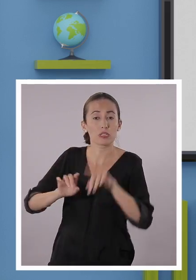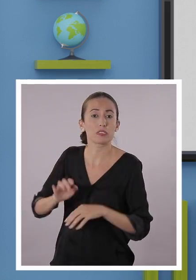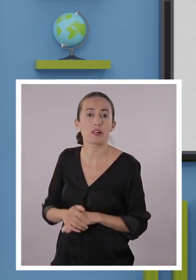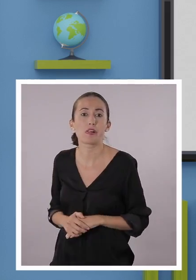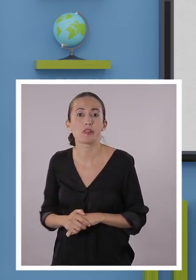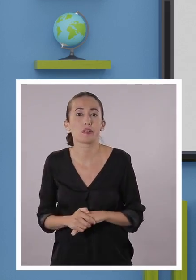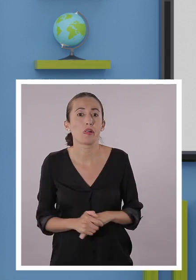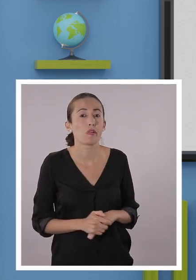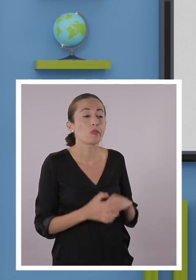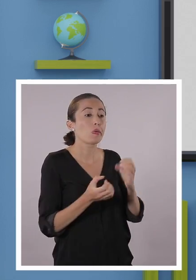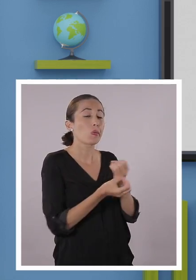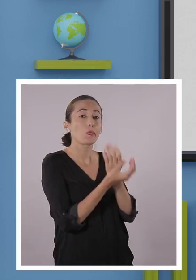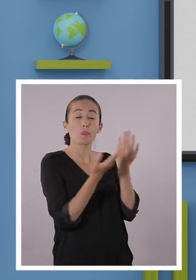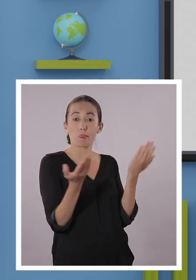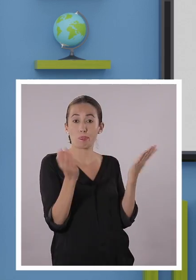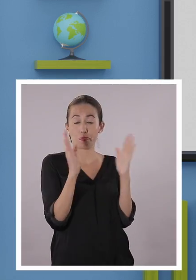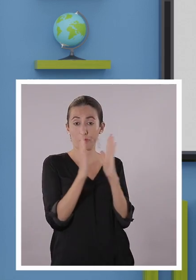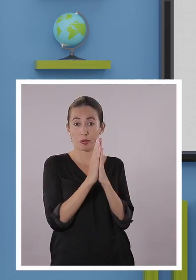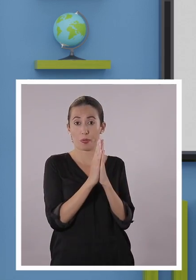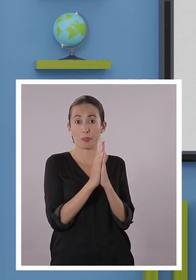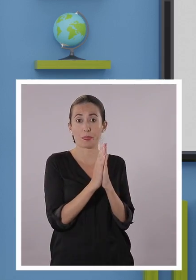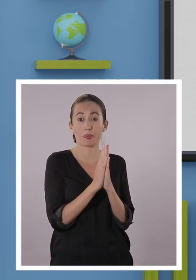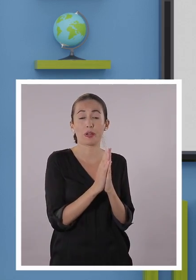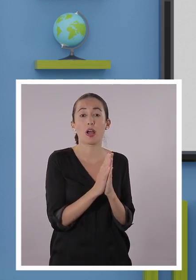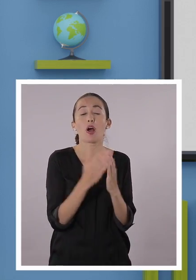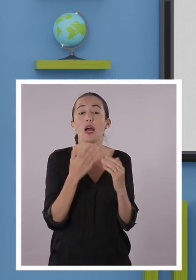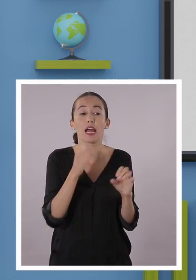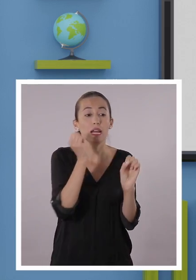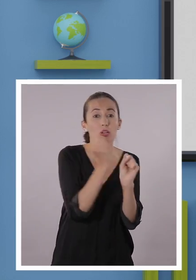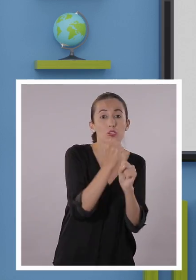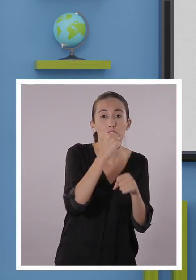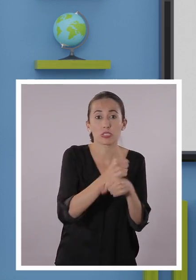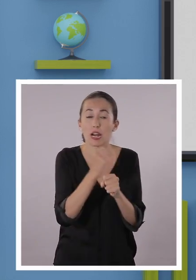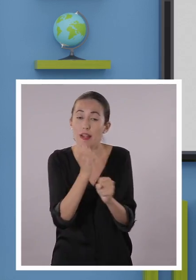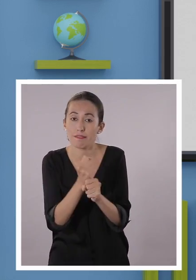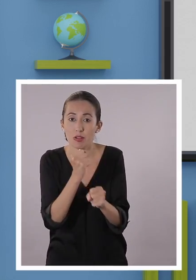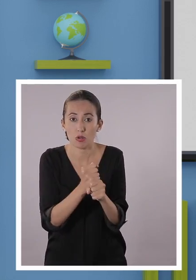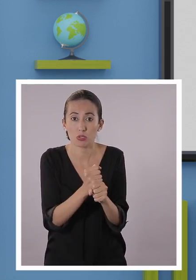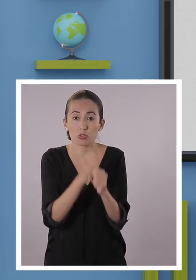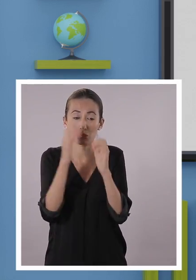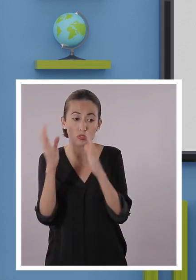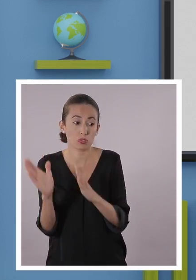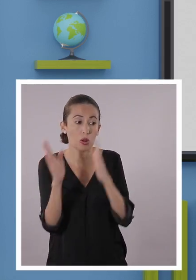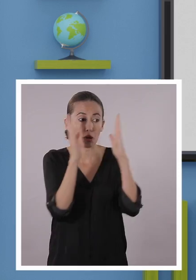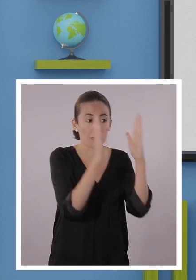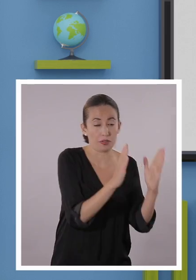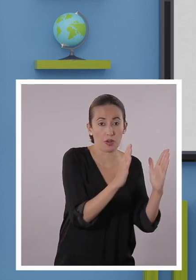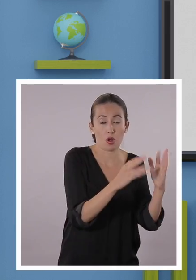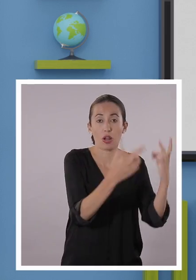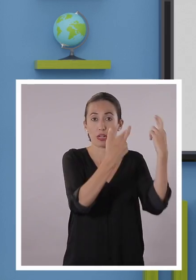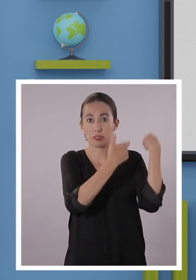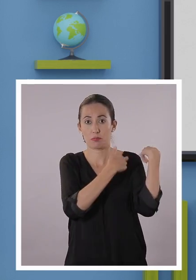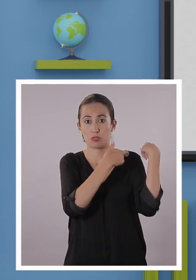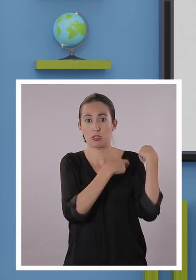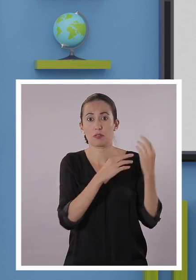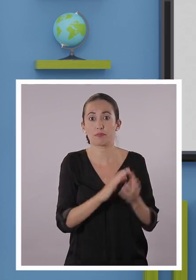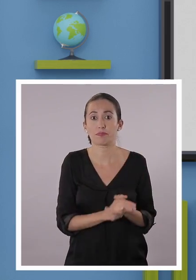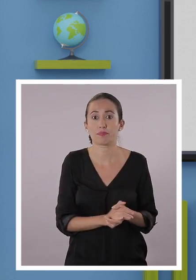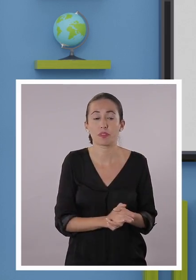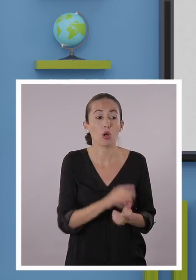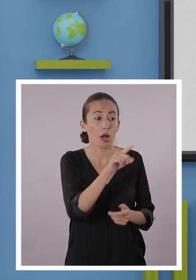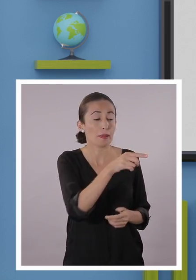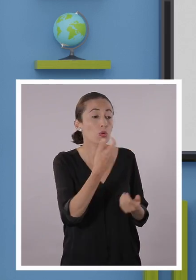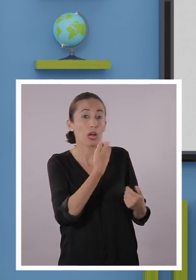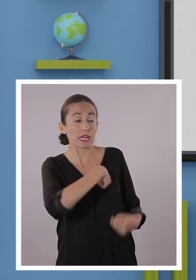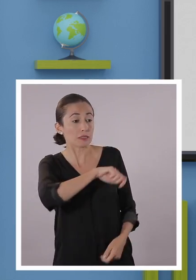puras. Bueno, en relación a los oficios, por ejemplo, para ejercer cargos públicos, tenías que